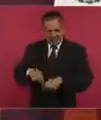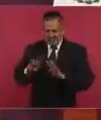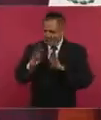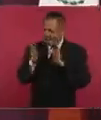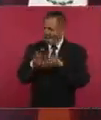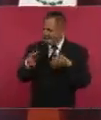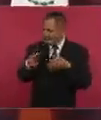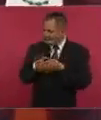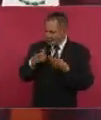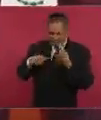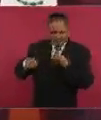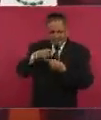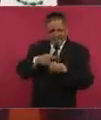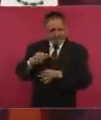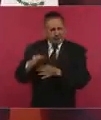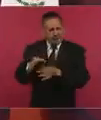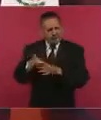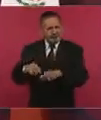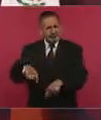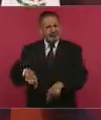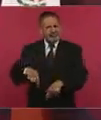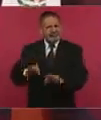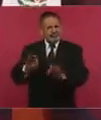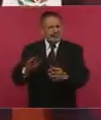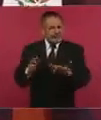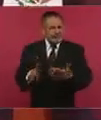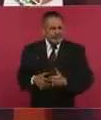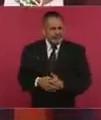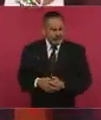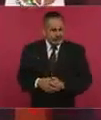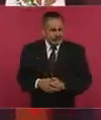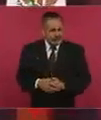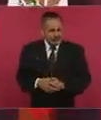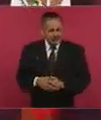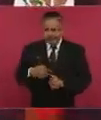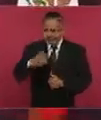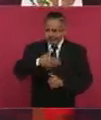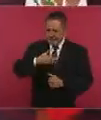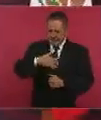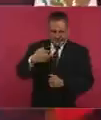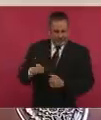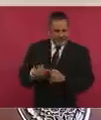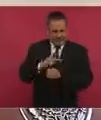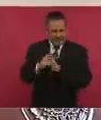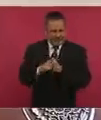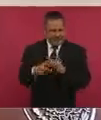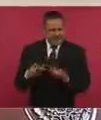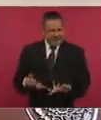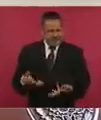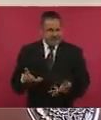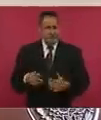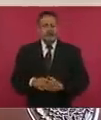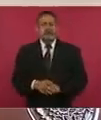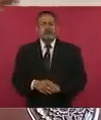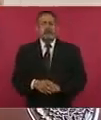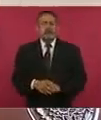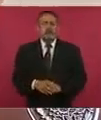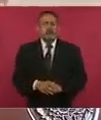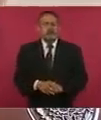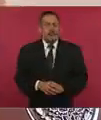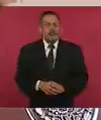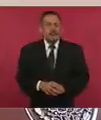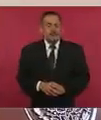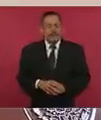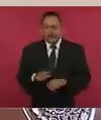conservadores nuestros, porque